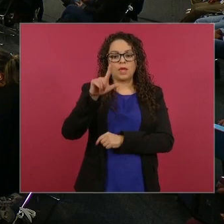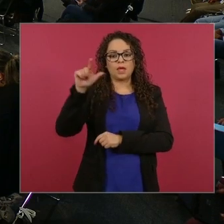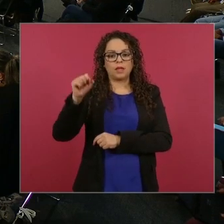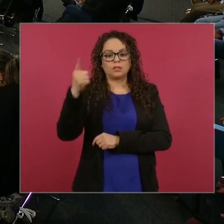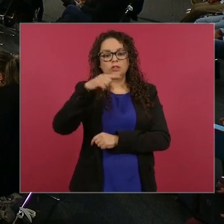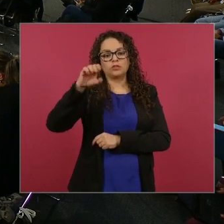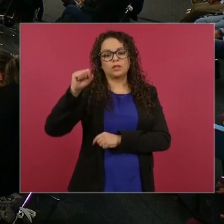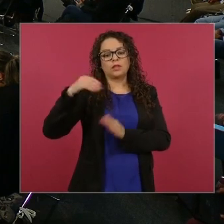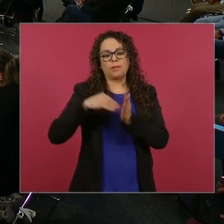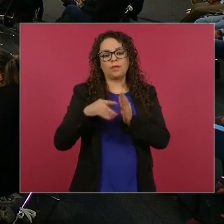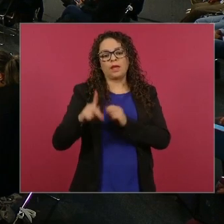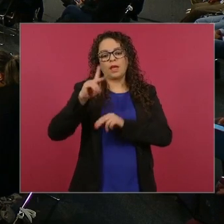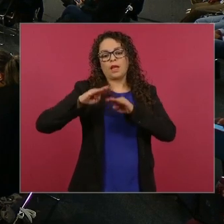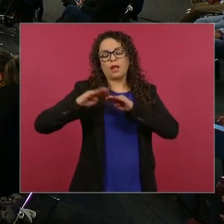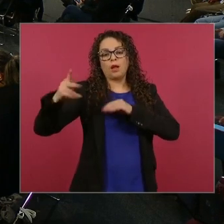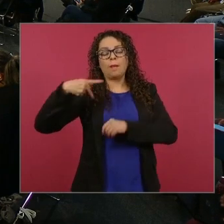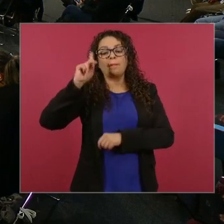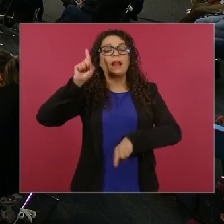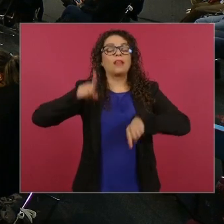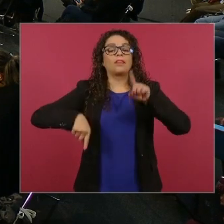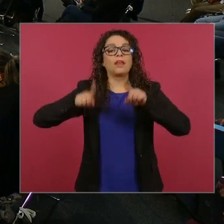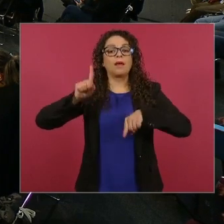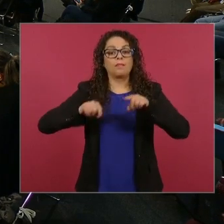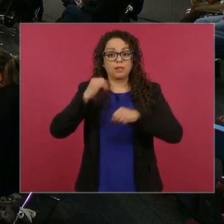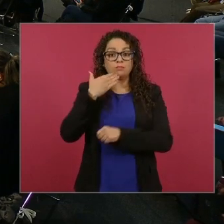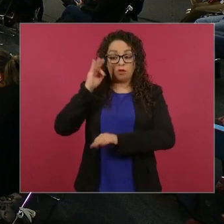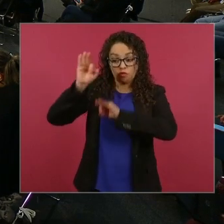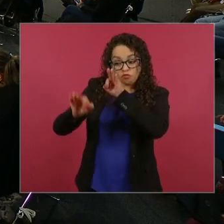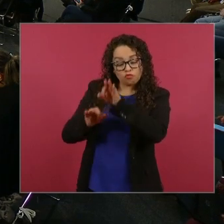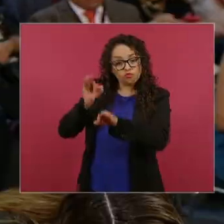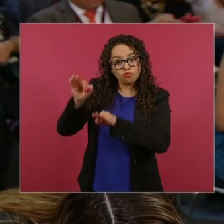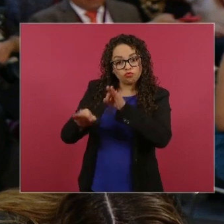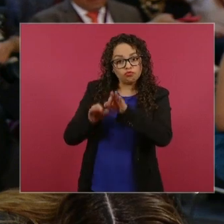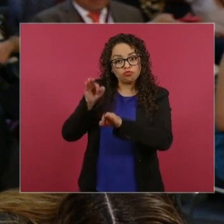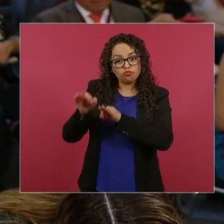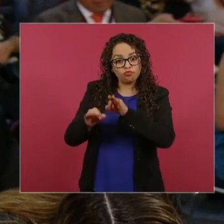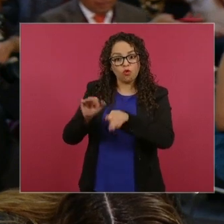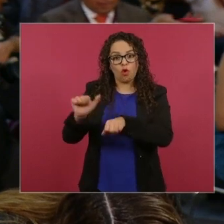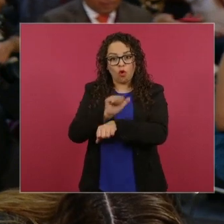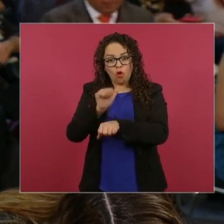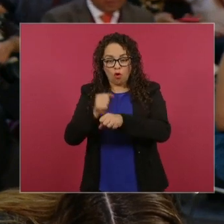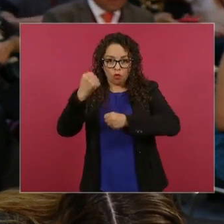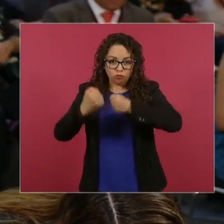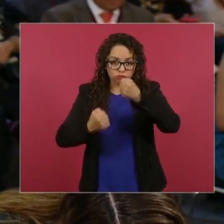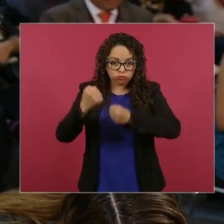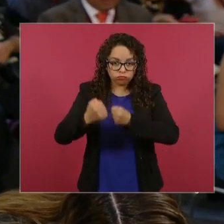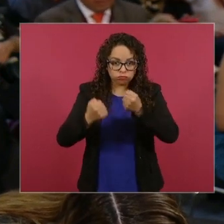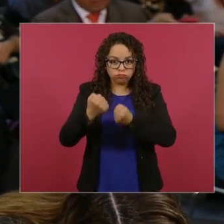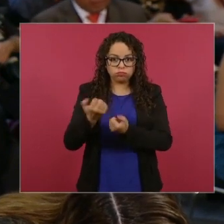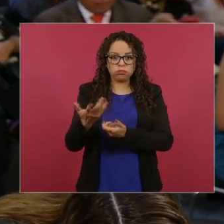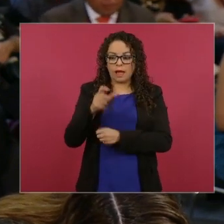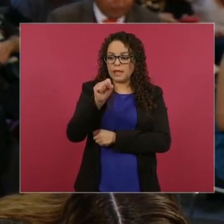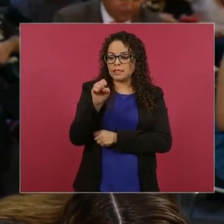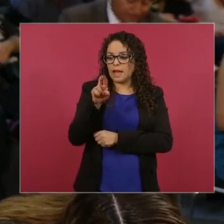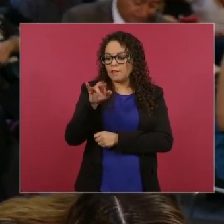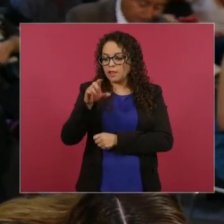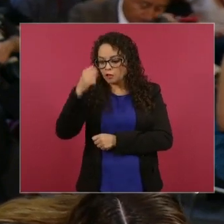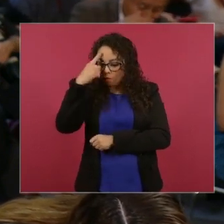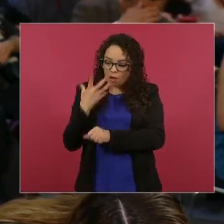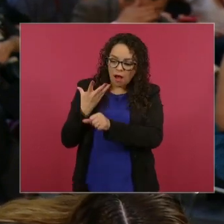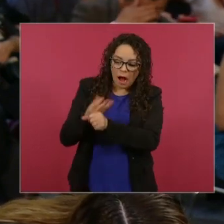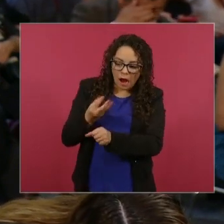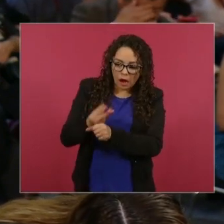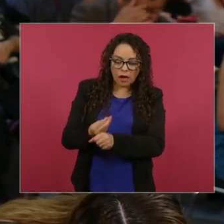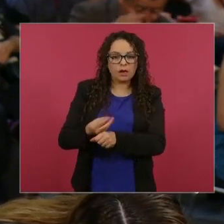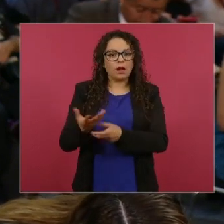todo dependerá del cuidado y el mantenimiento que el conductor le dé a su automóvil esta prohibición